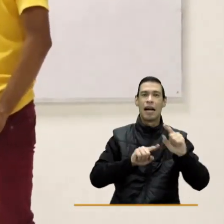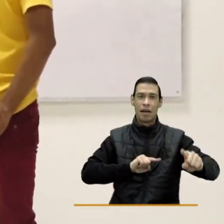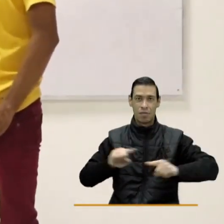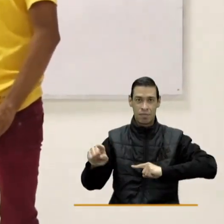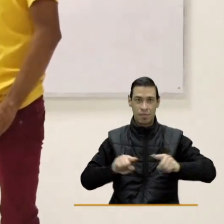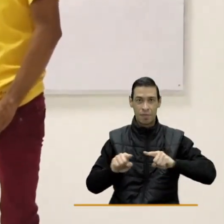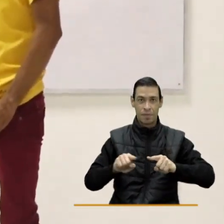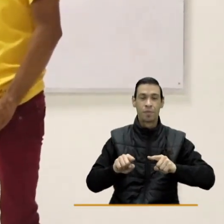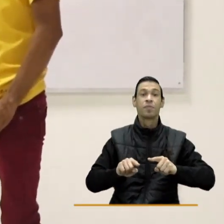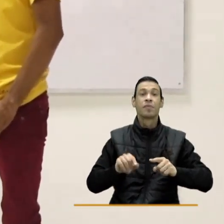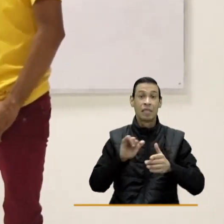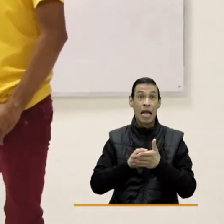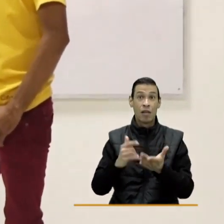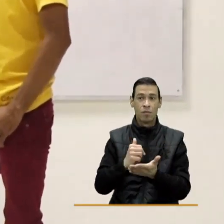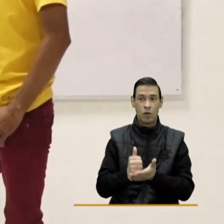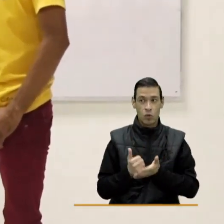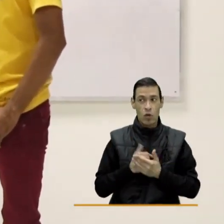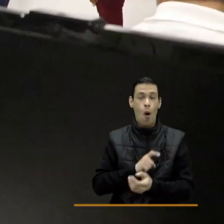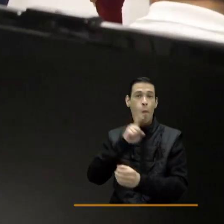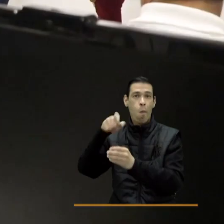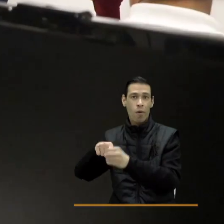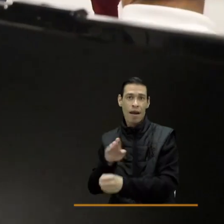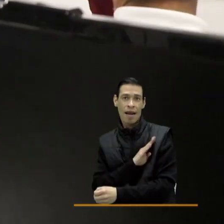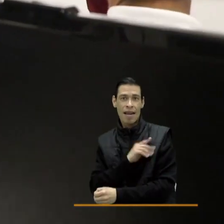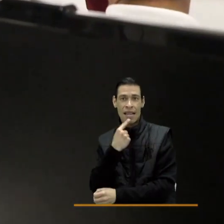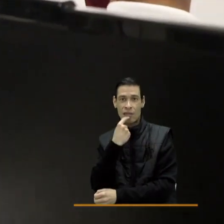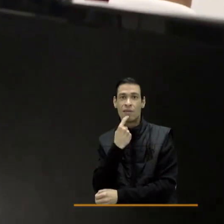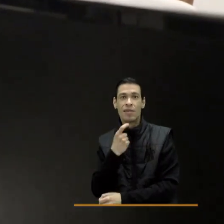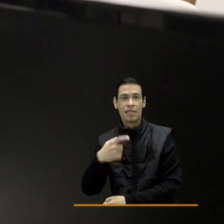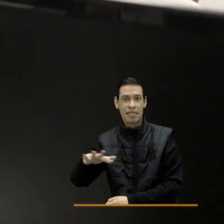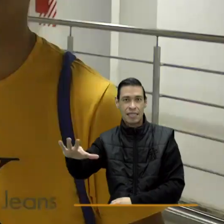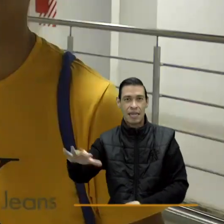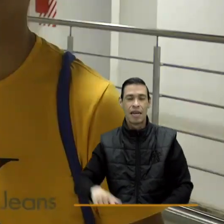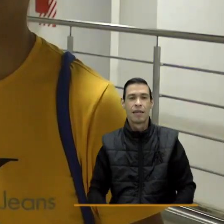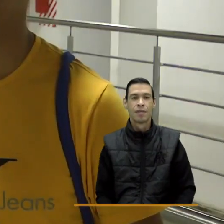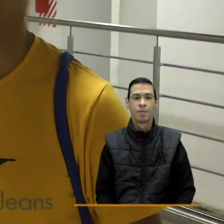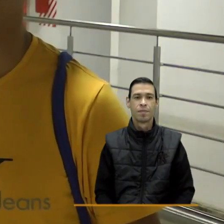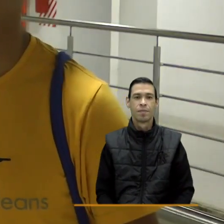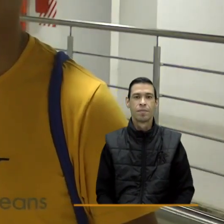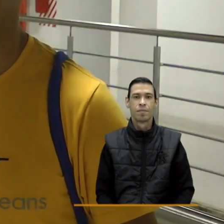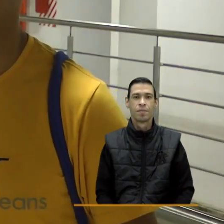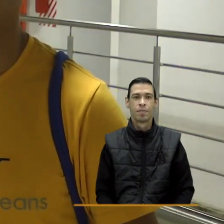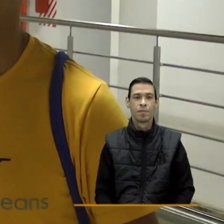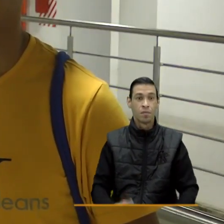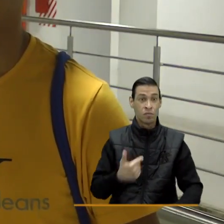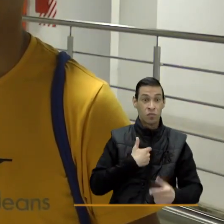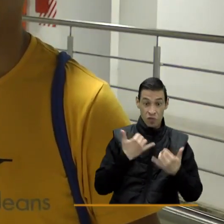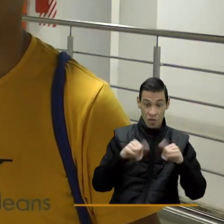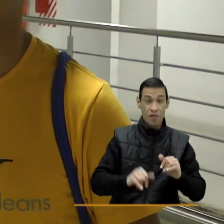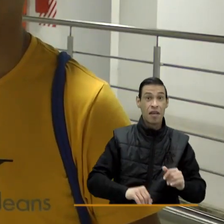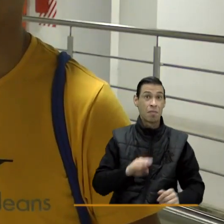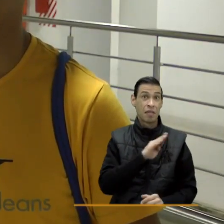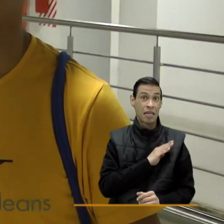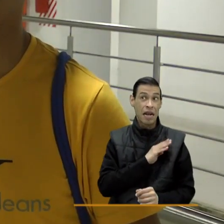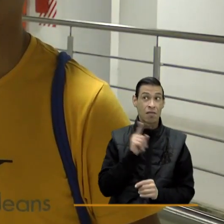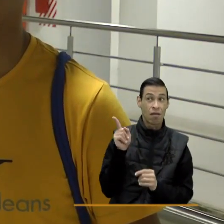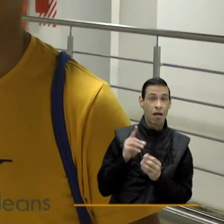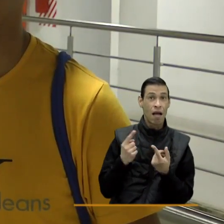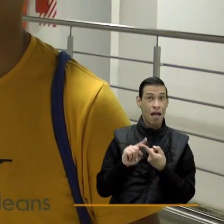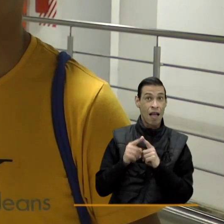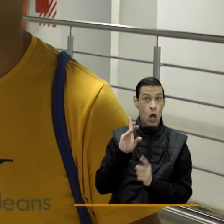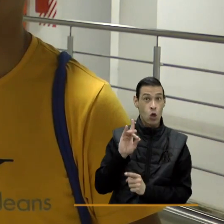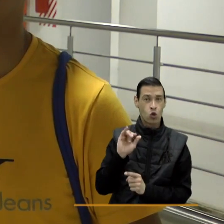ayudado para poder estar en donde estoy hoy. Yo terminé mi bachillerato, Dubán me convenció que estudiara en el Sena.